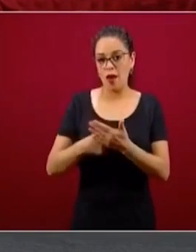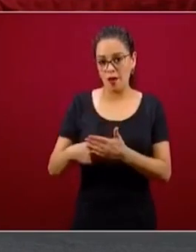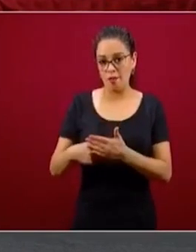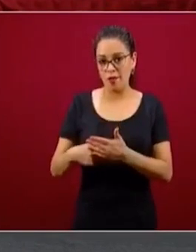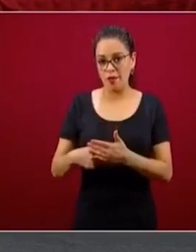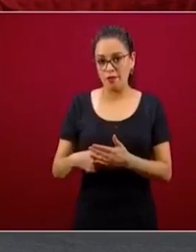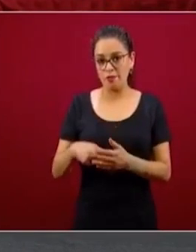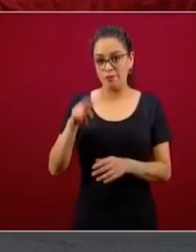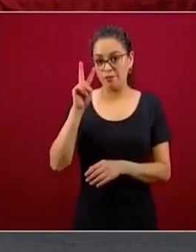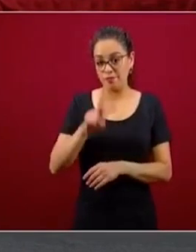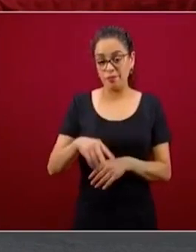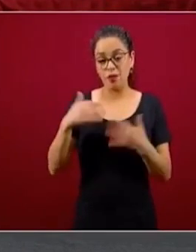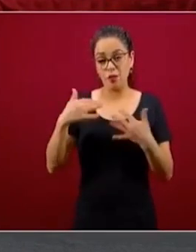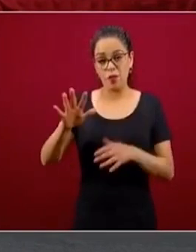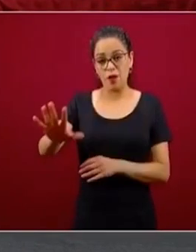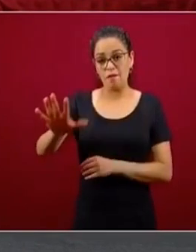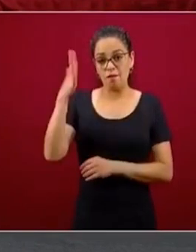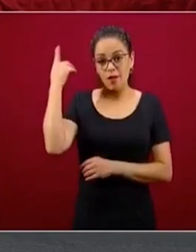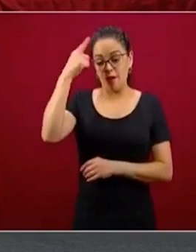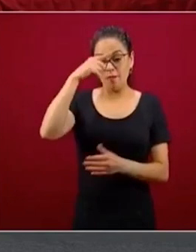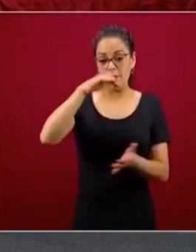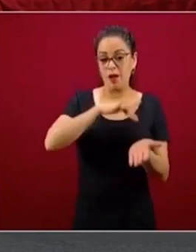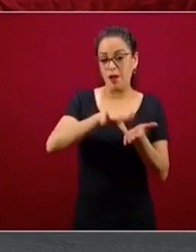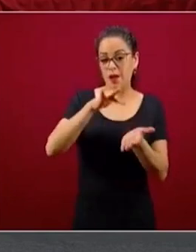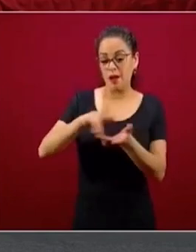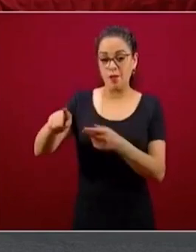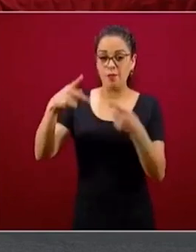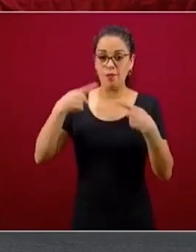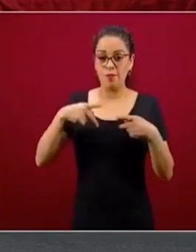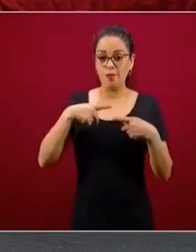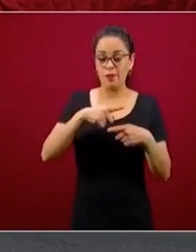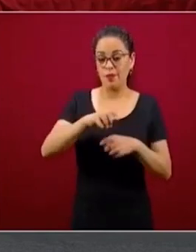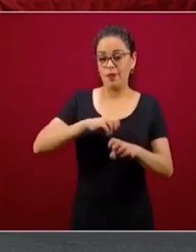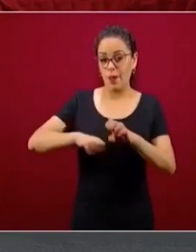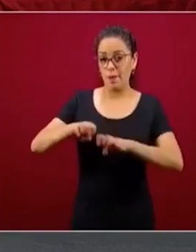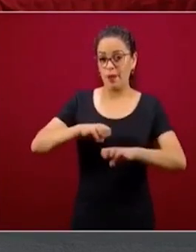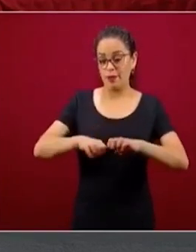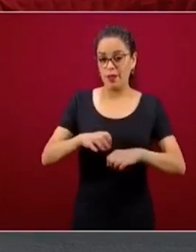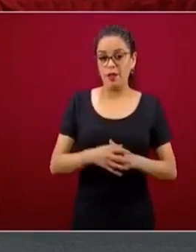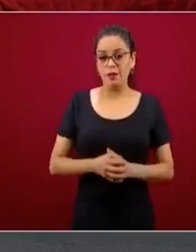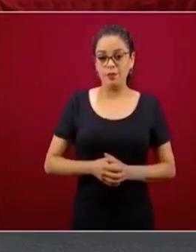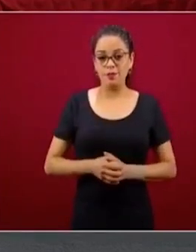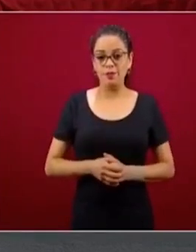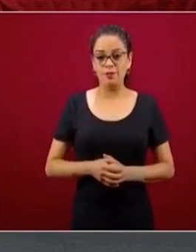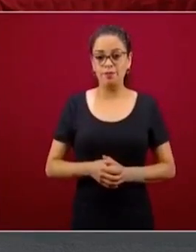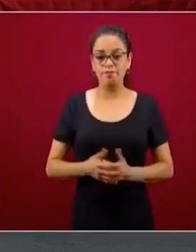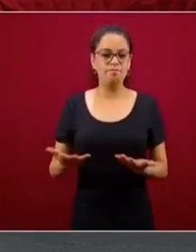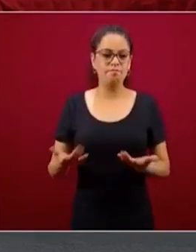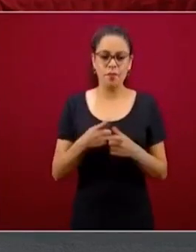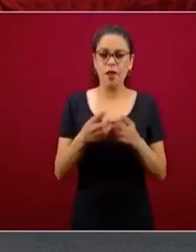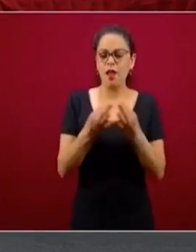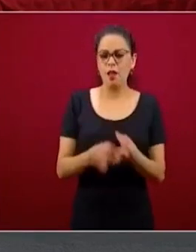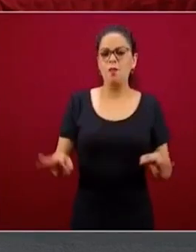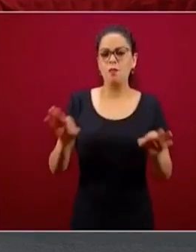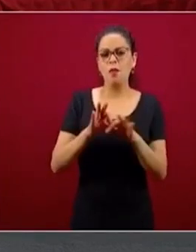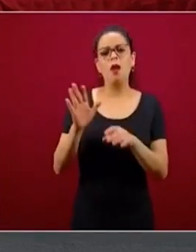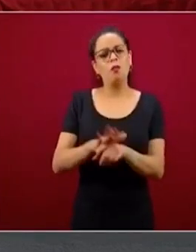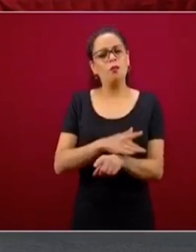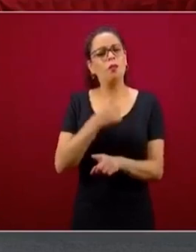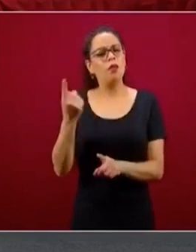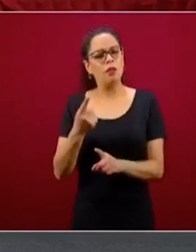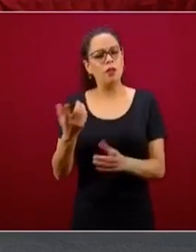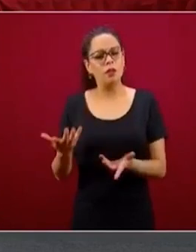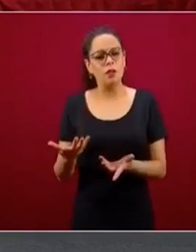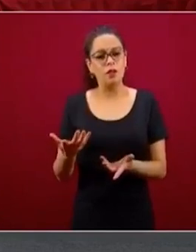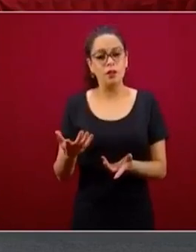ya en favor de las personas. Es muy importante, no por otra razón, sino porque estamos en un entorno de